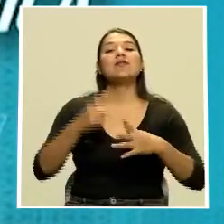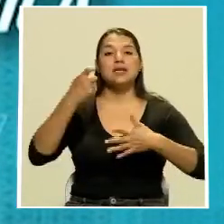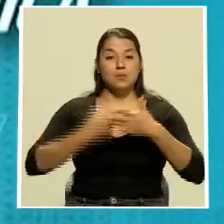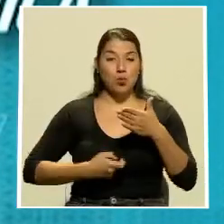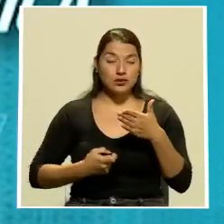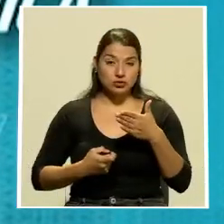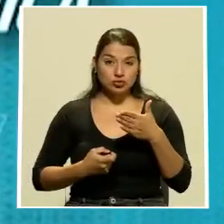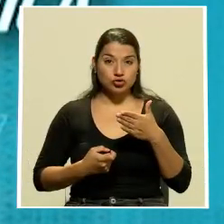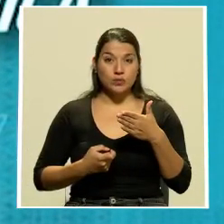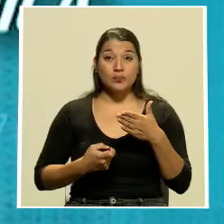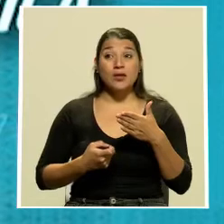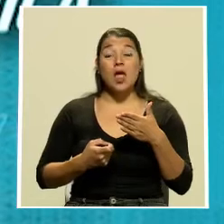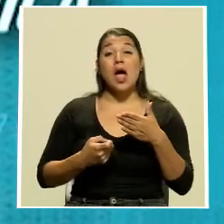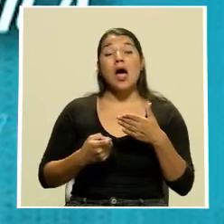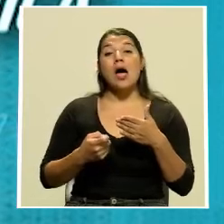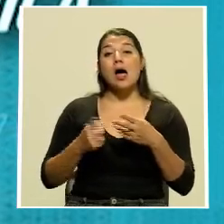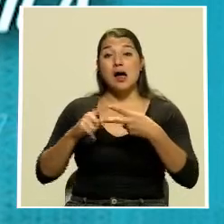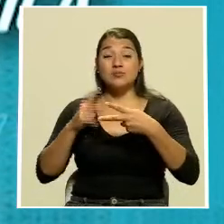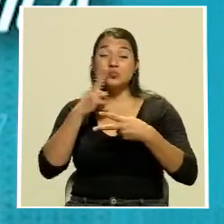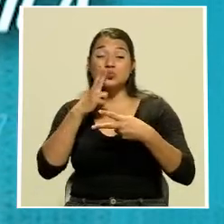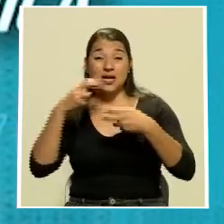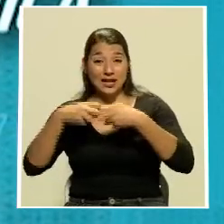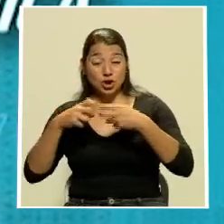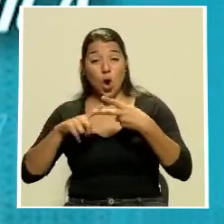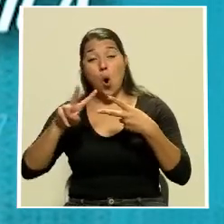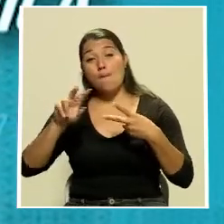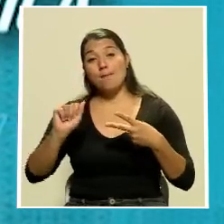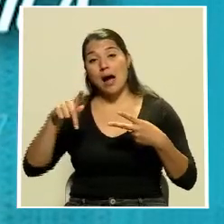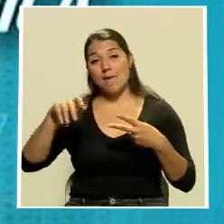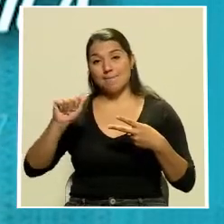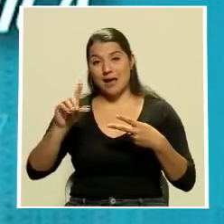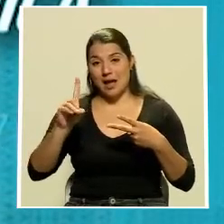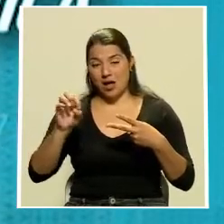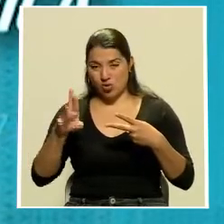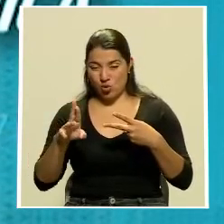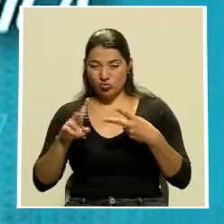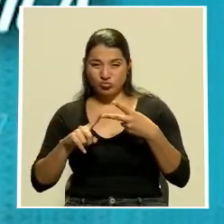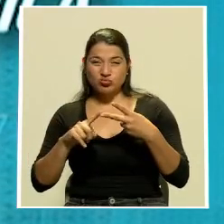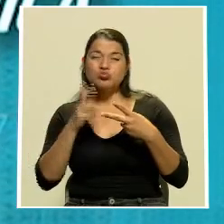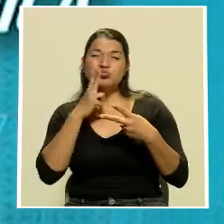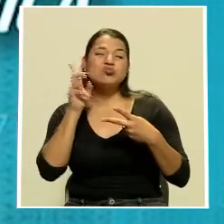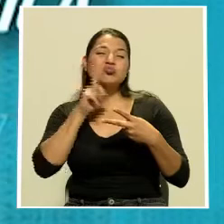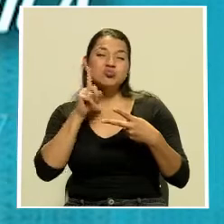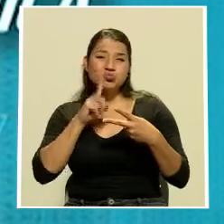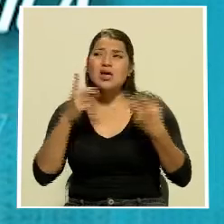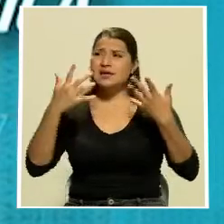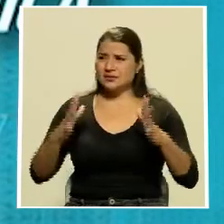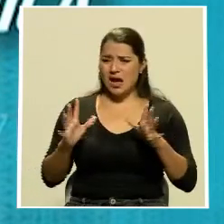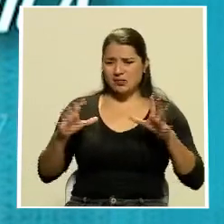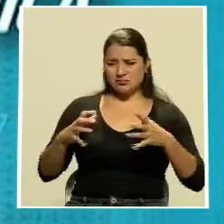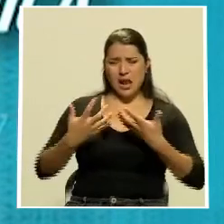los vapeadores y cigarrillos electrónicos pues la cámara de industrias ha sido clara y ha manifestado en reiteradas